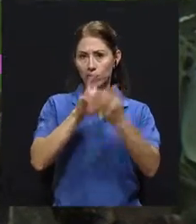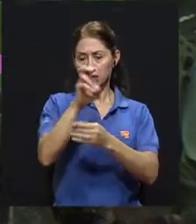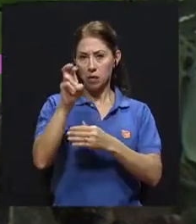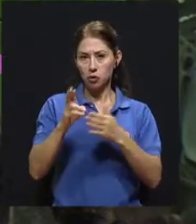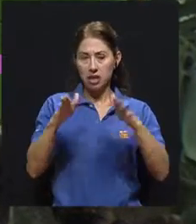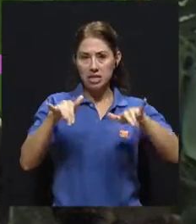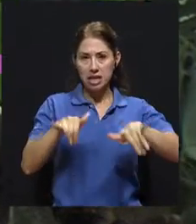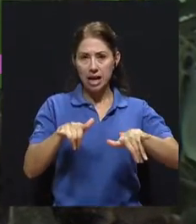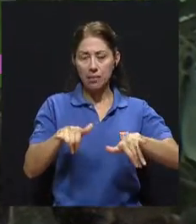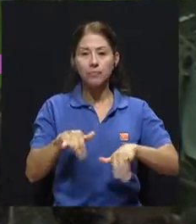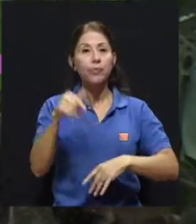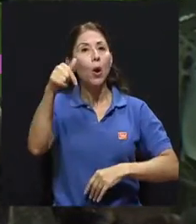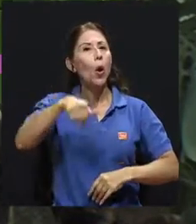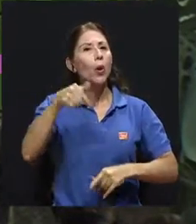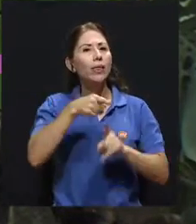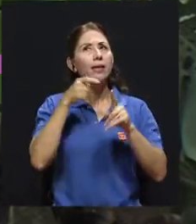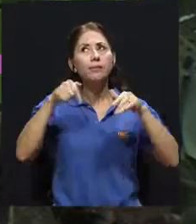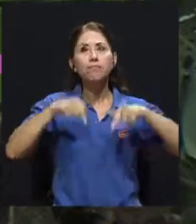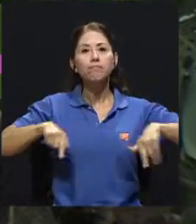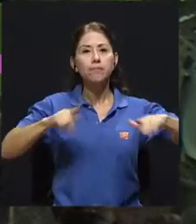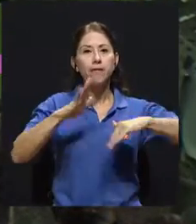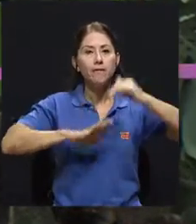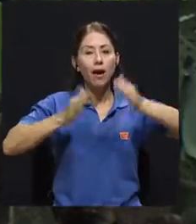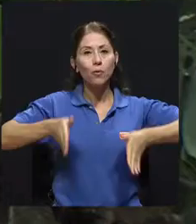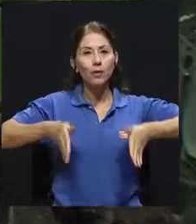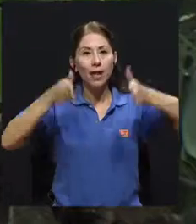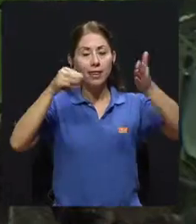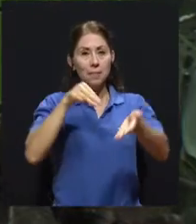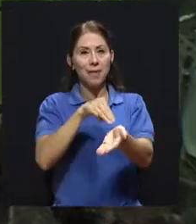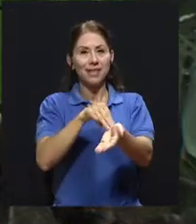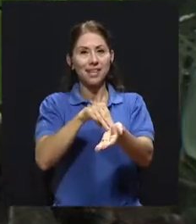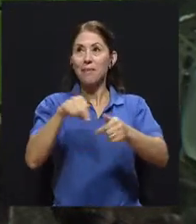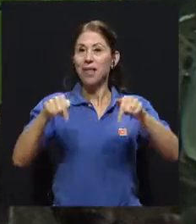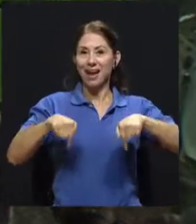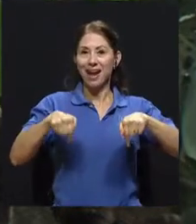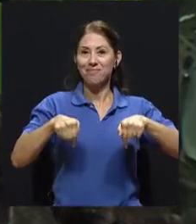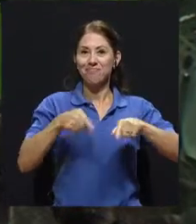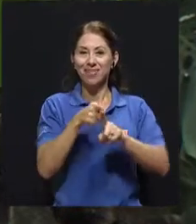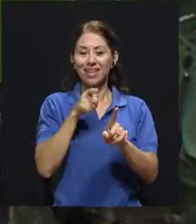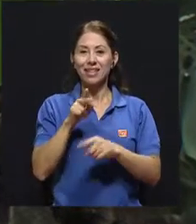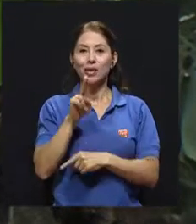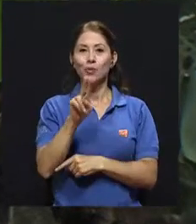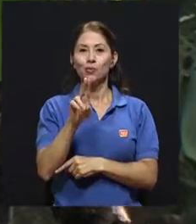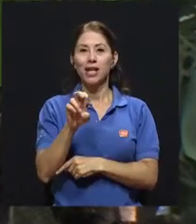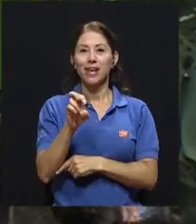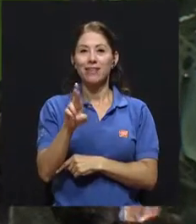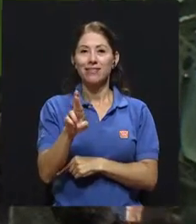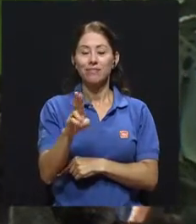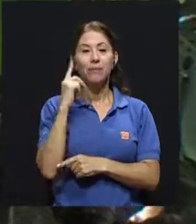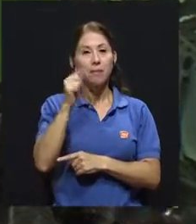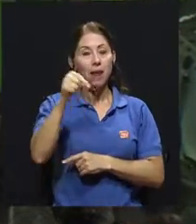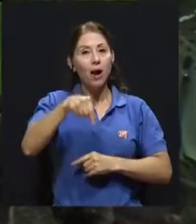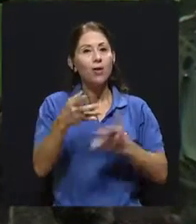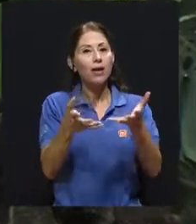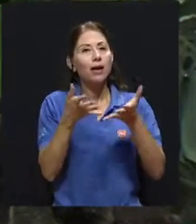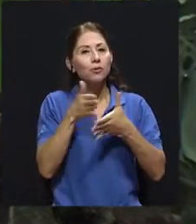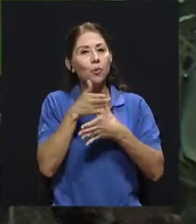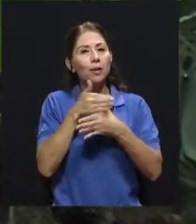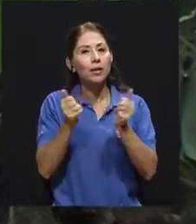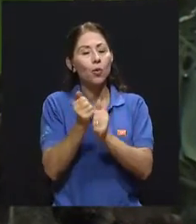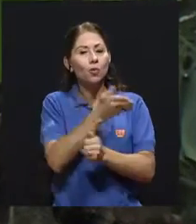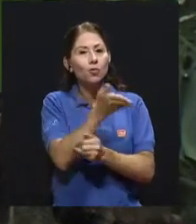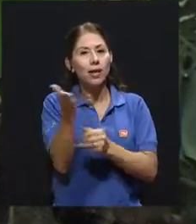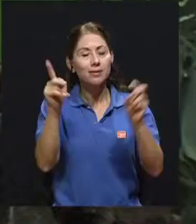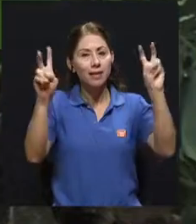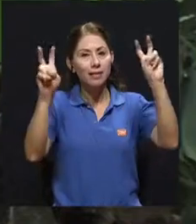Hoy desde la Facultad de Medicina, acá desde la UCR. Y para el día de hoy queremos compartir con ustedes el tema